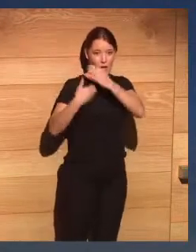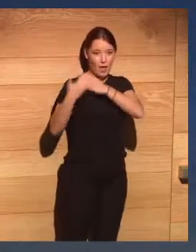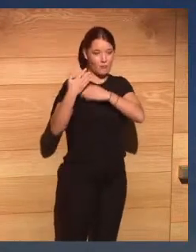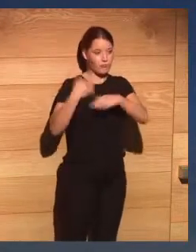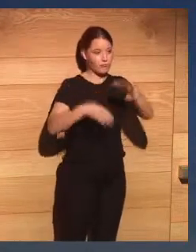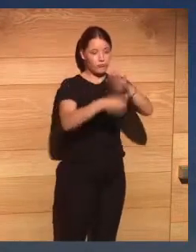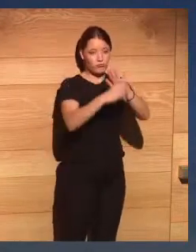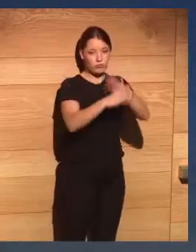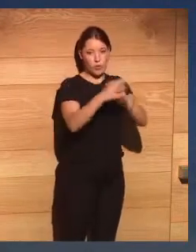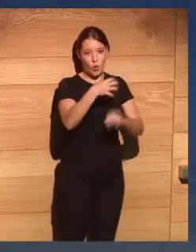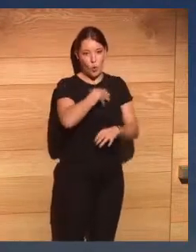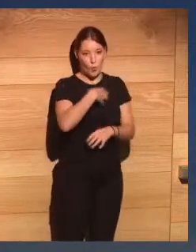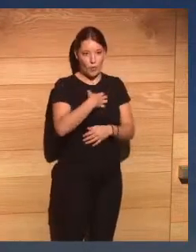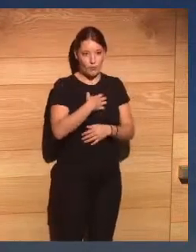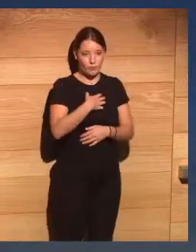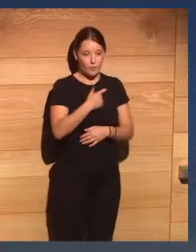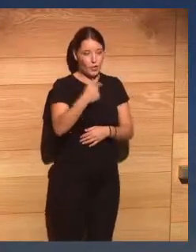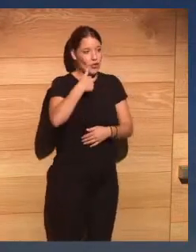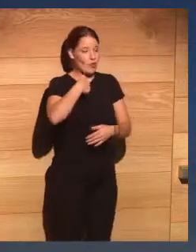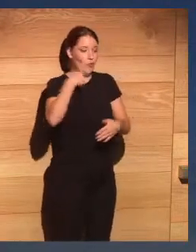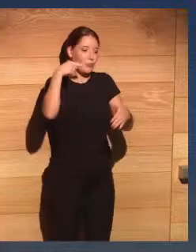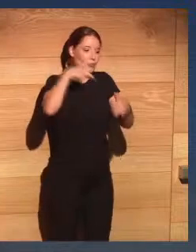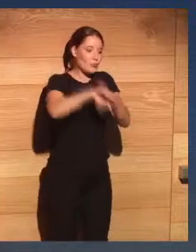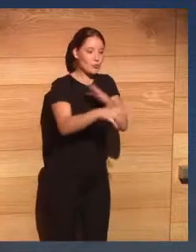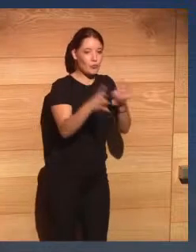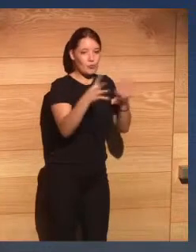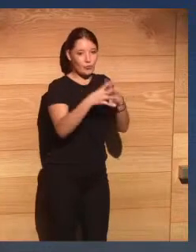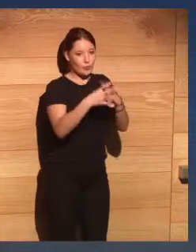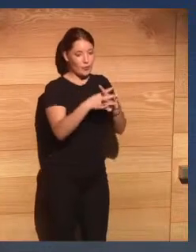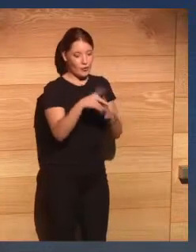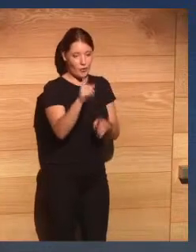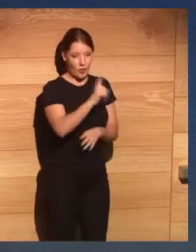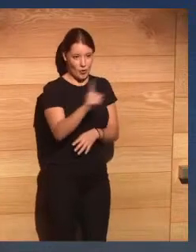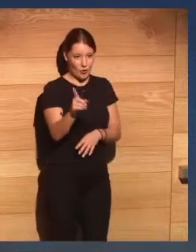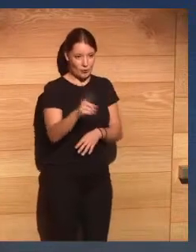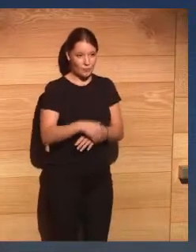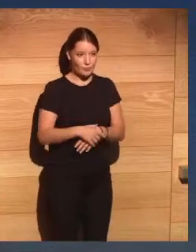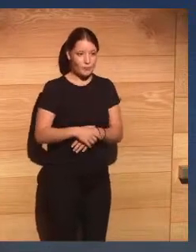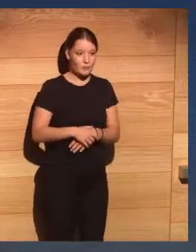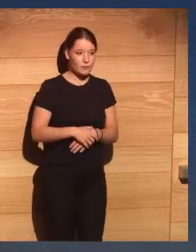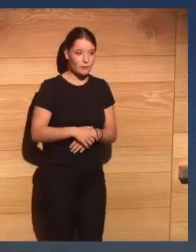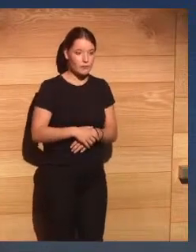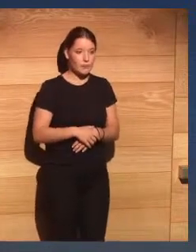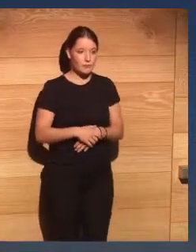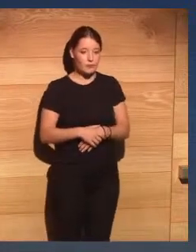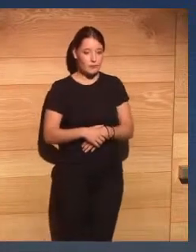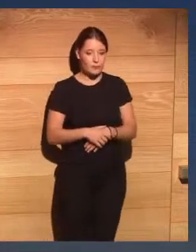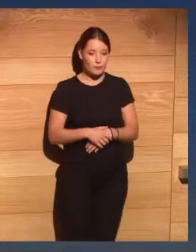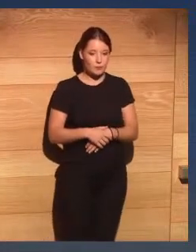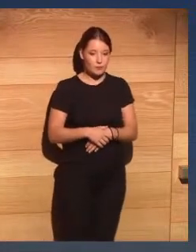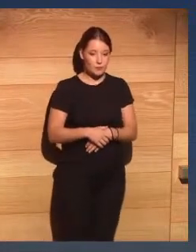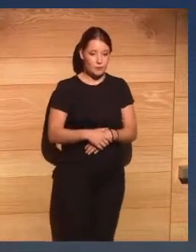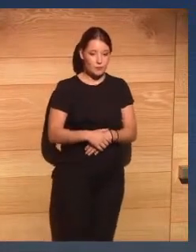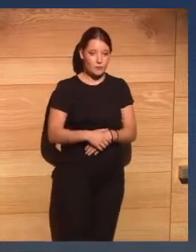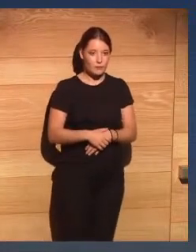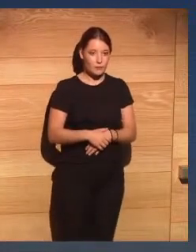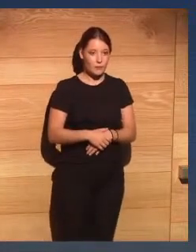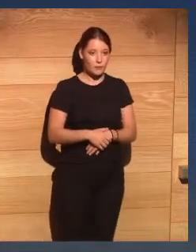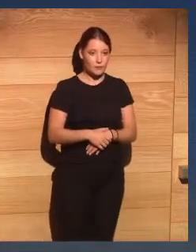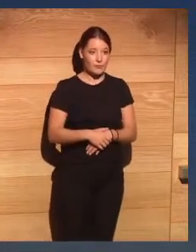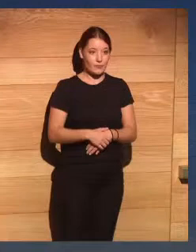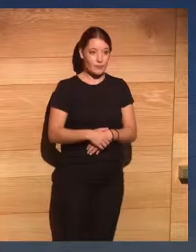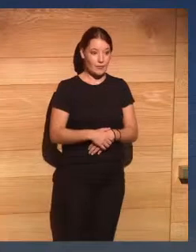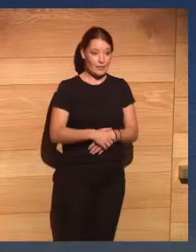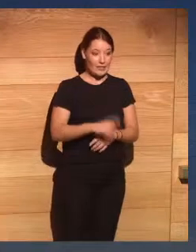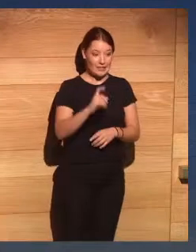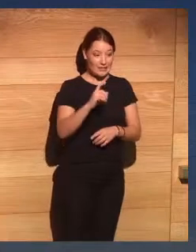me voy a adentrar en la estructura un operador en monopolio oligopolio industrial y así en todo el mundo y ese fue